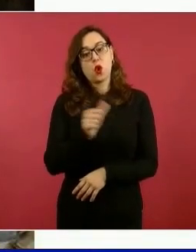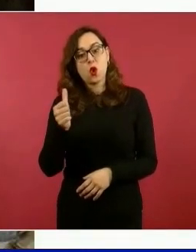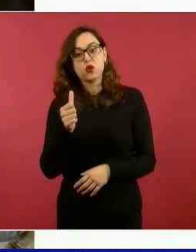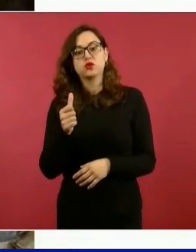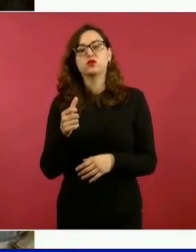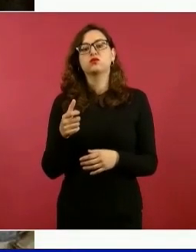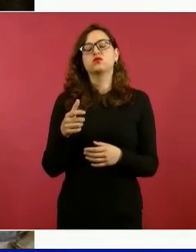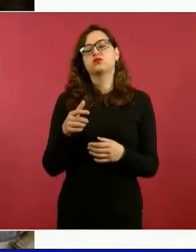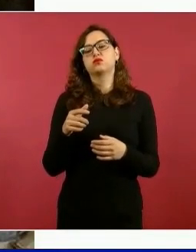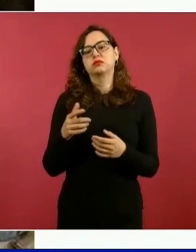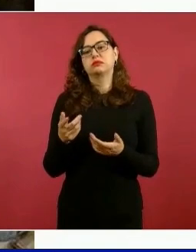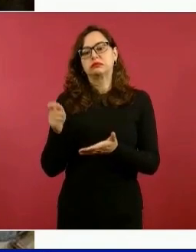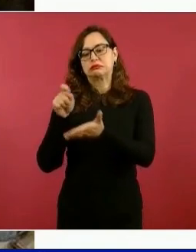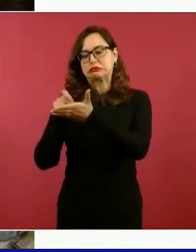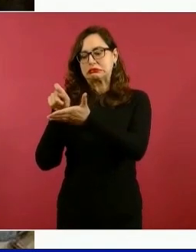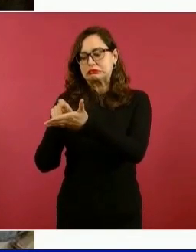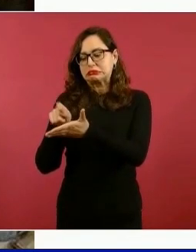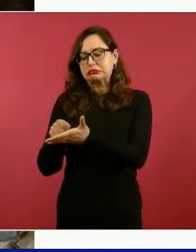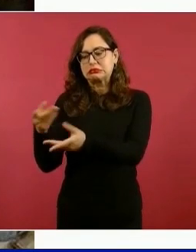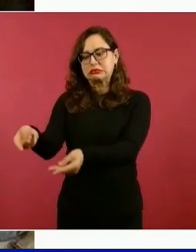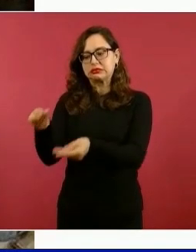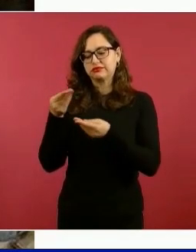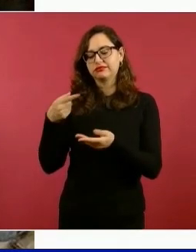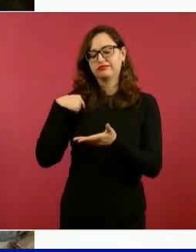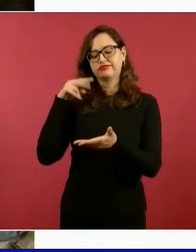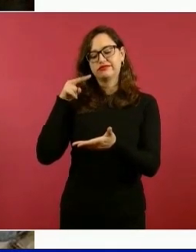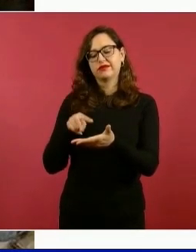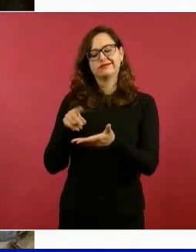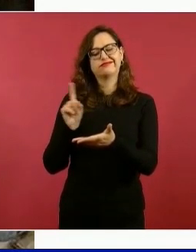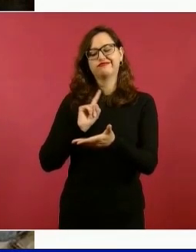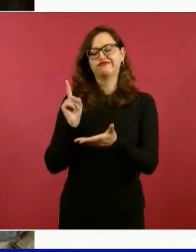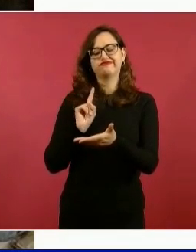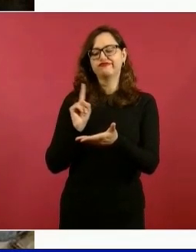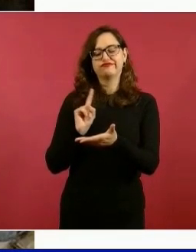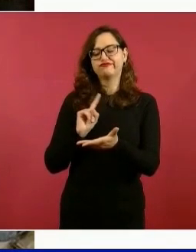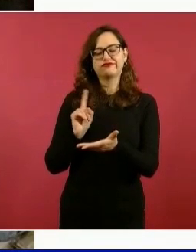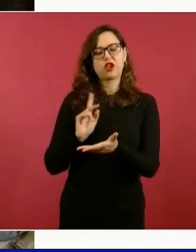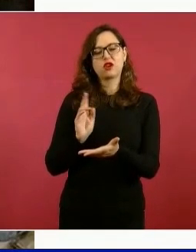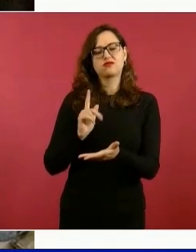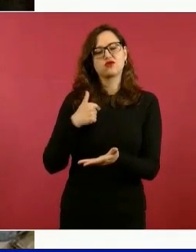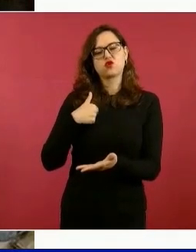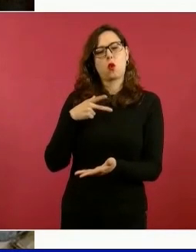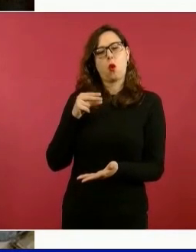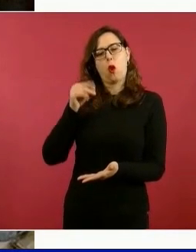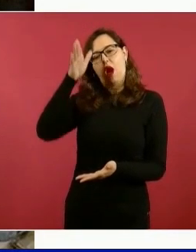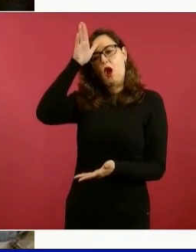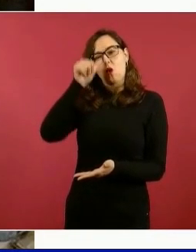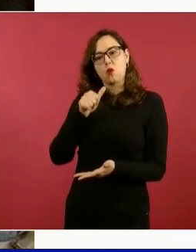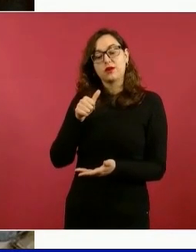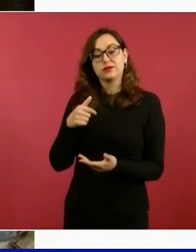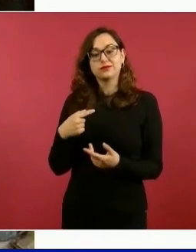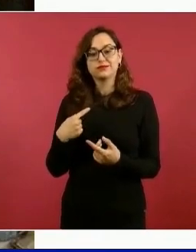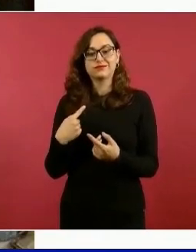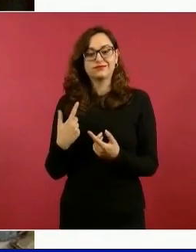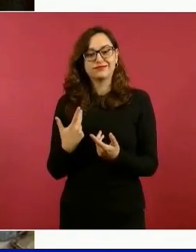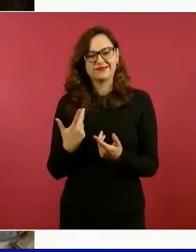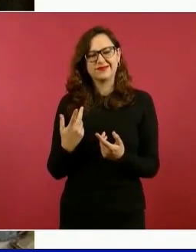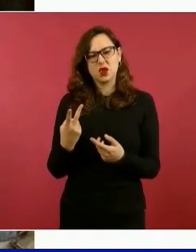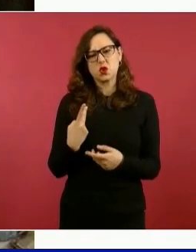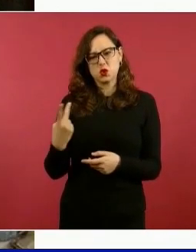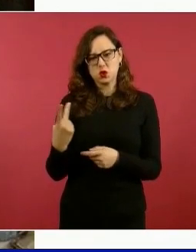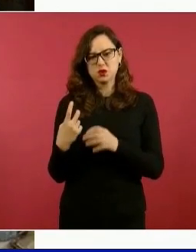nos teníamos mucha confianza,